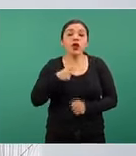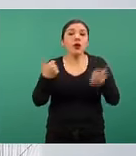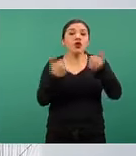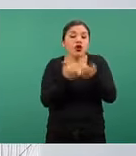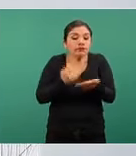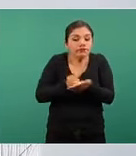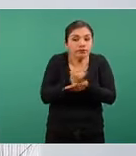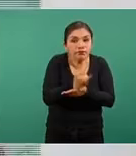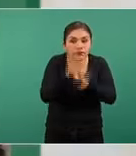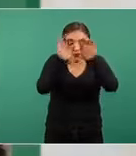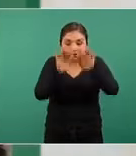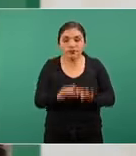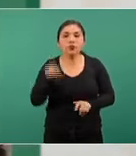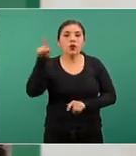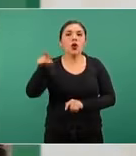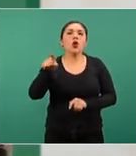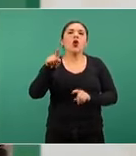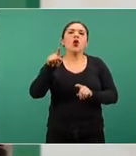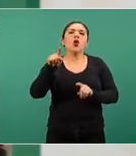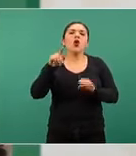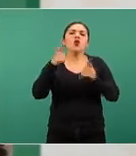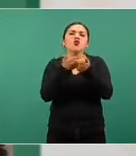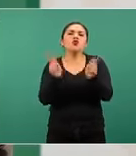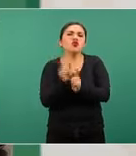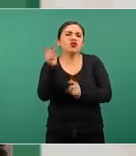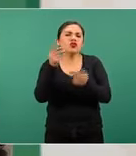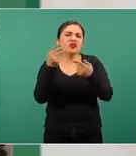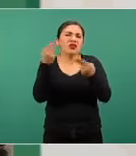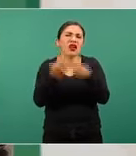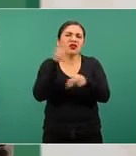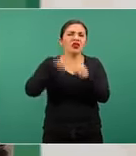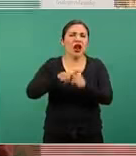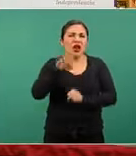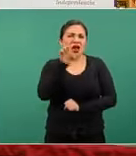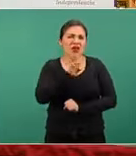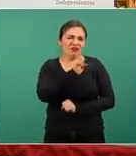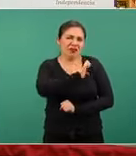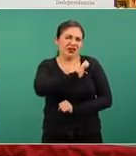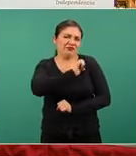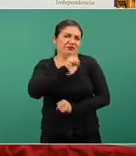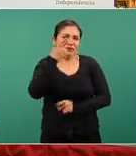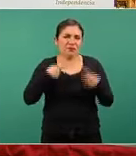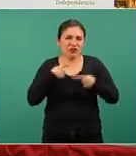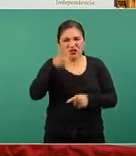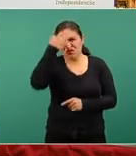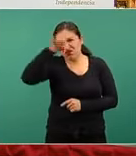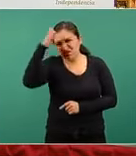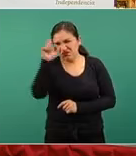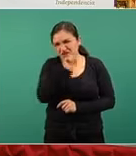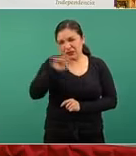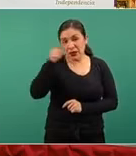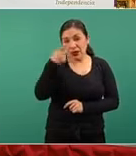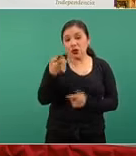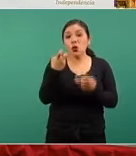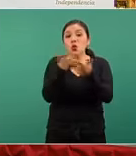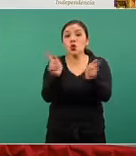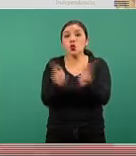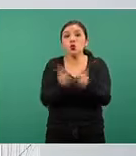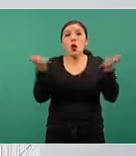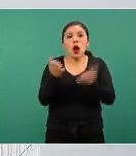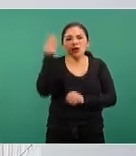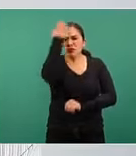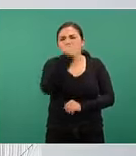dictaminados en el Comité Nacional de Expertos un comité que coordina de manera técnica la